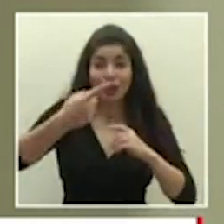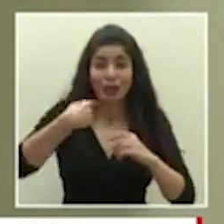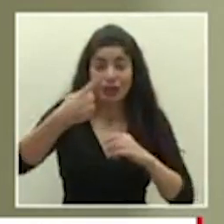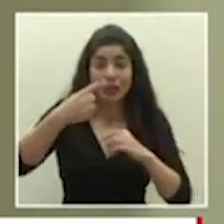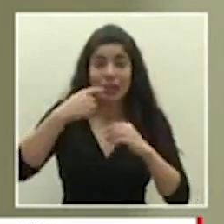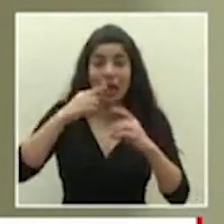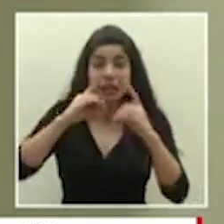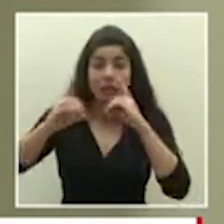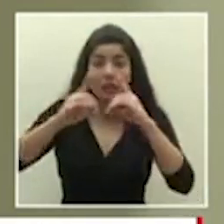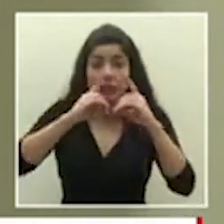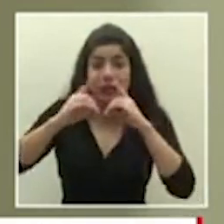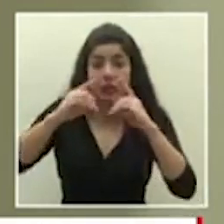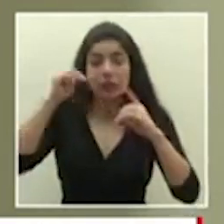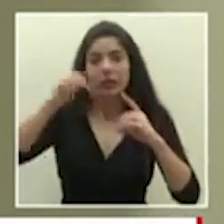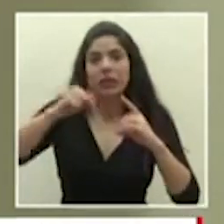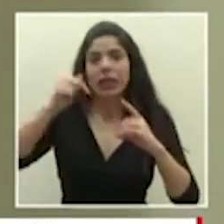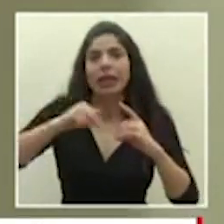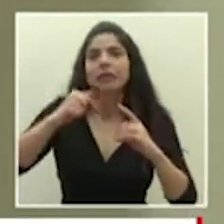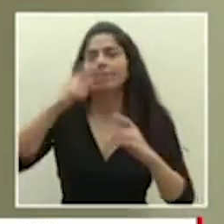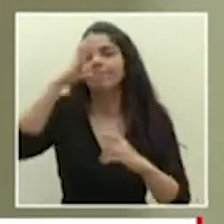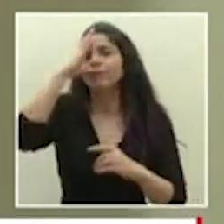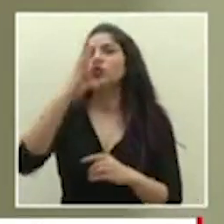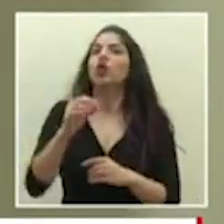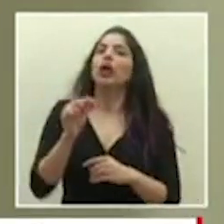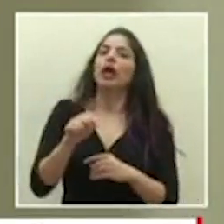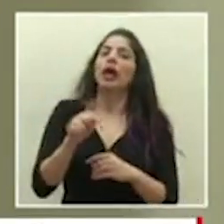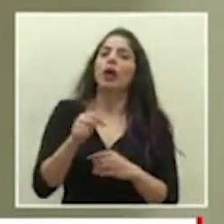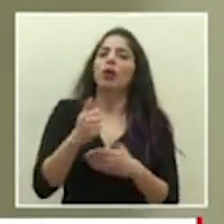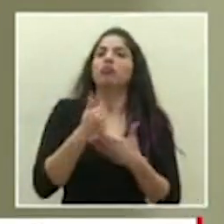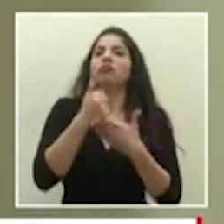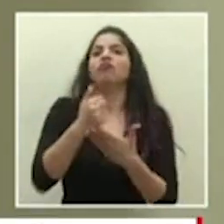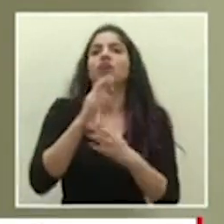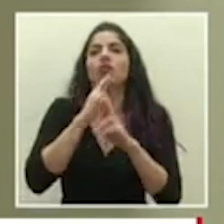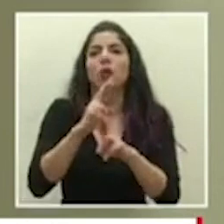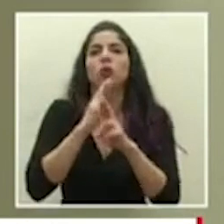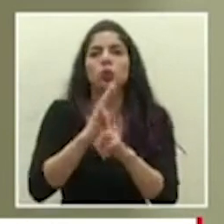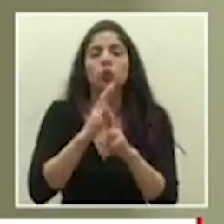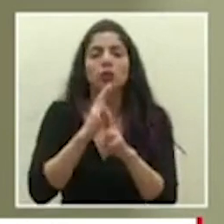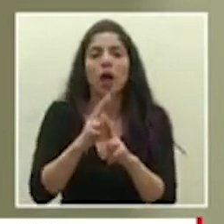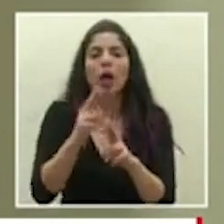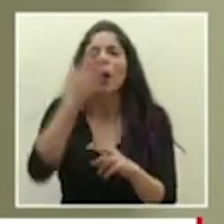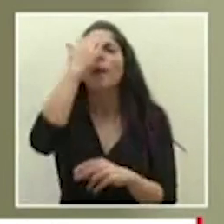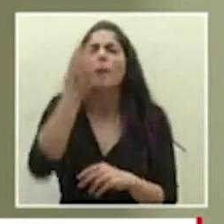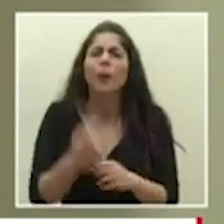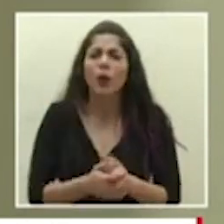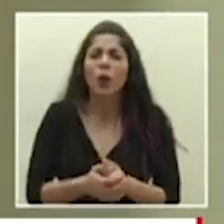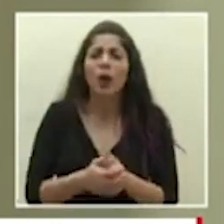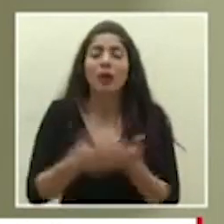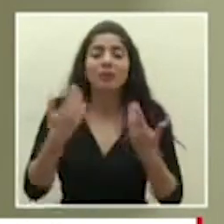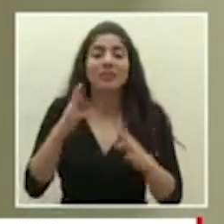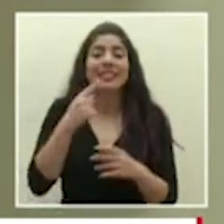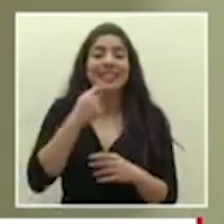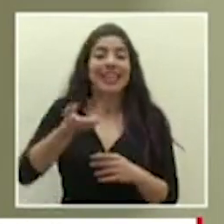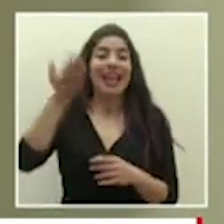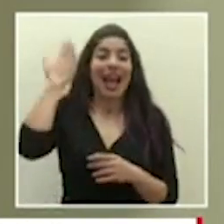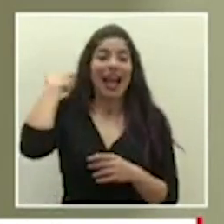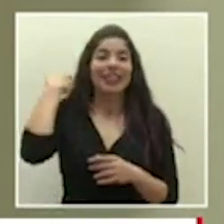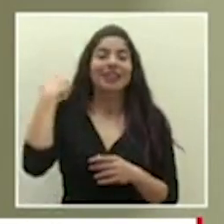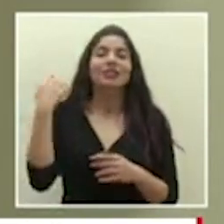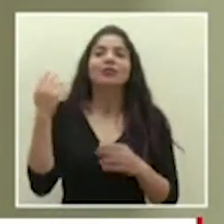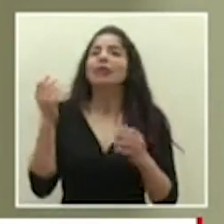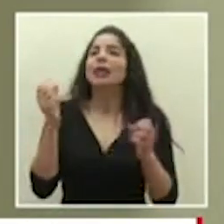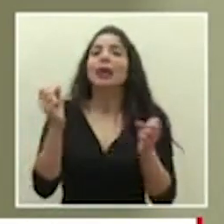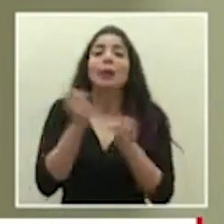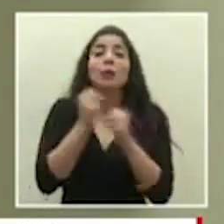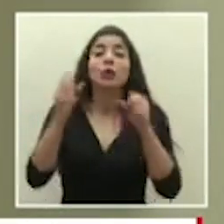una dinámica que creo que ha dado resultados porque como hemos dicho antes no hay sistema de